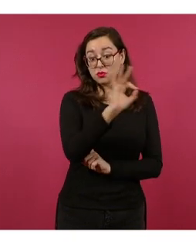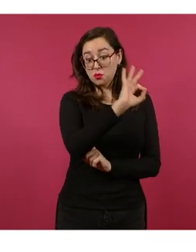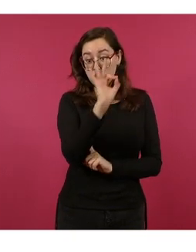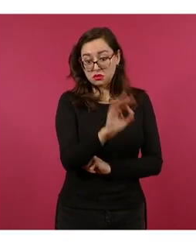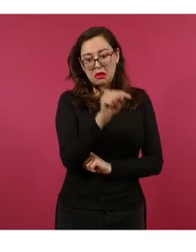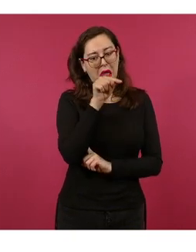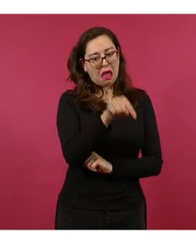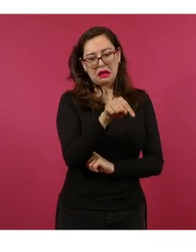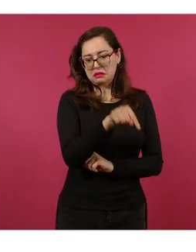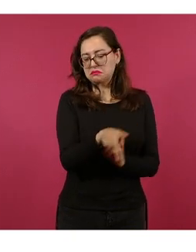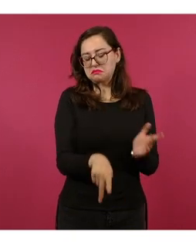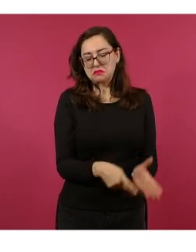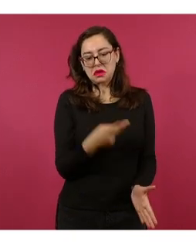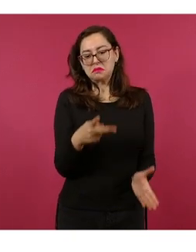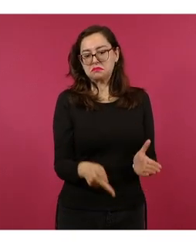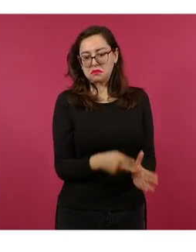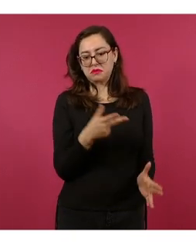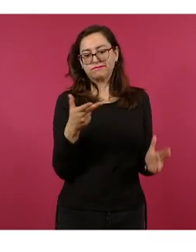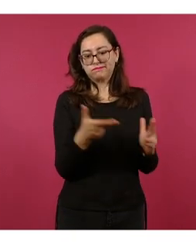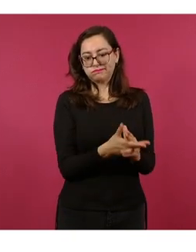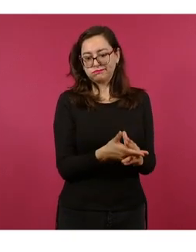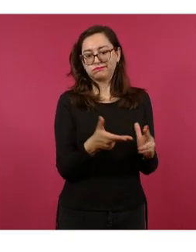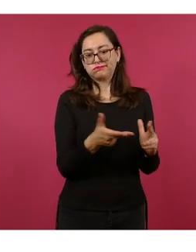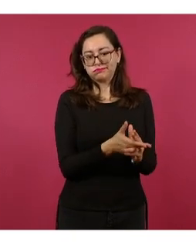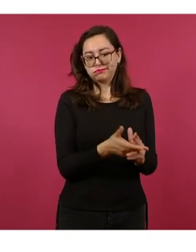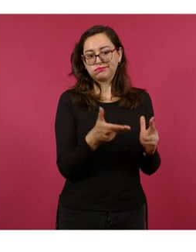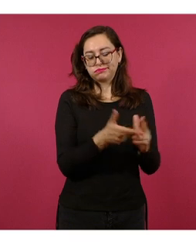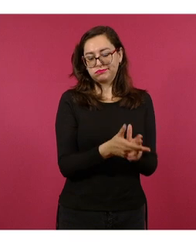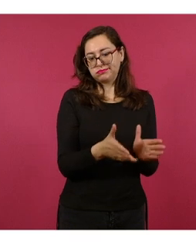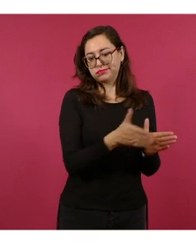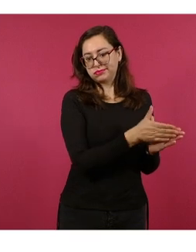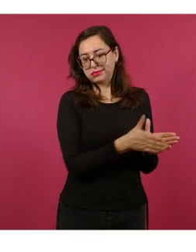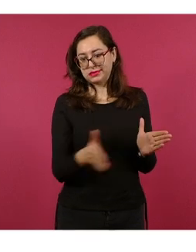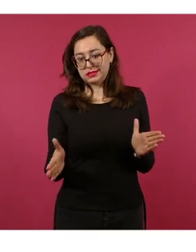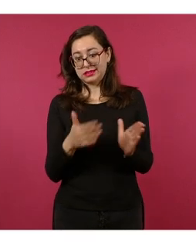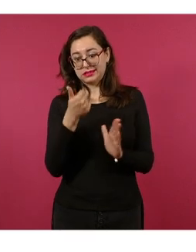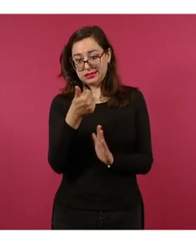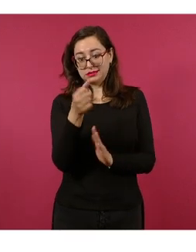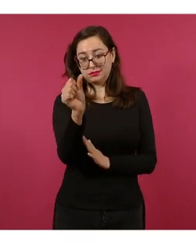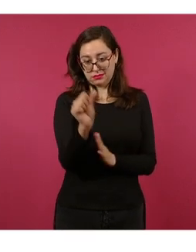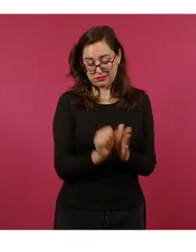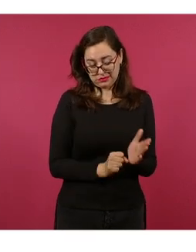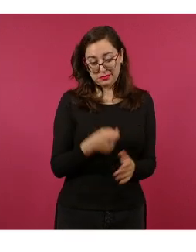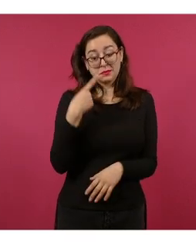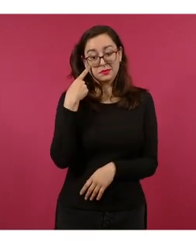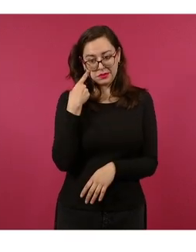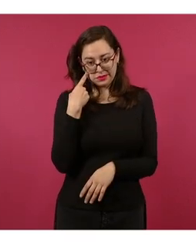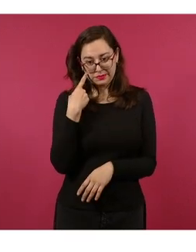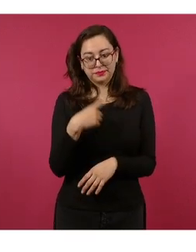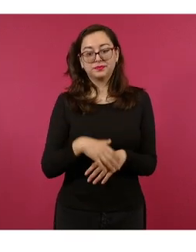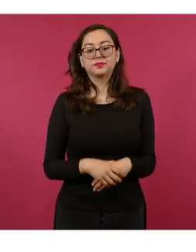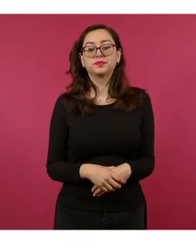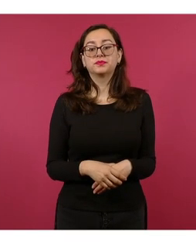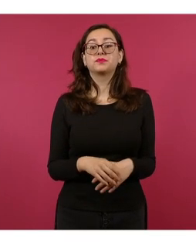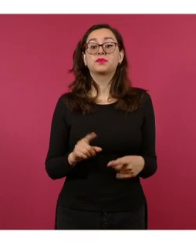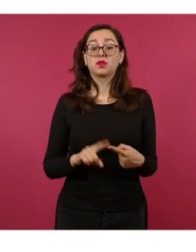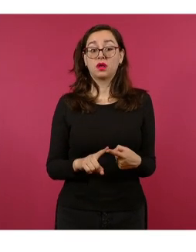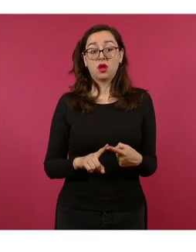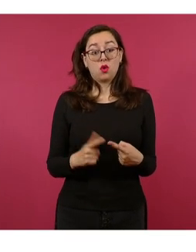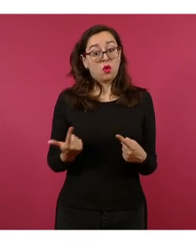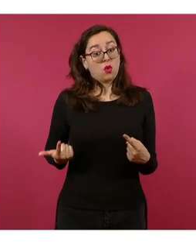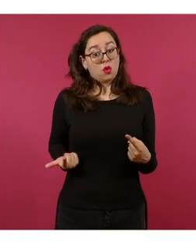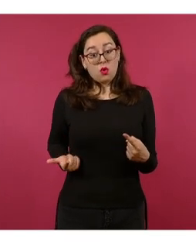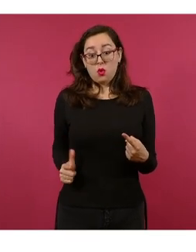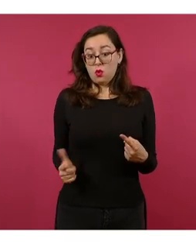primer semestre y ahora los vamos a dar uno por uno. Adelante. En relación con Guanajuato,